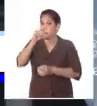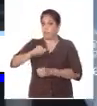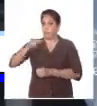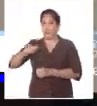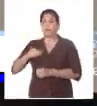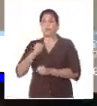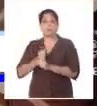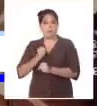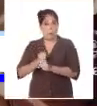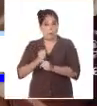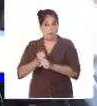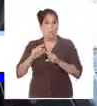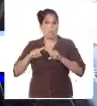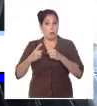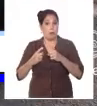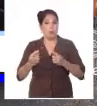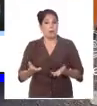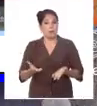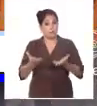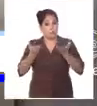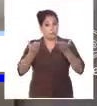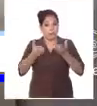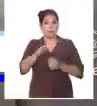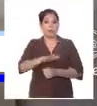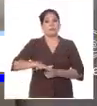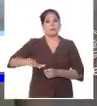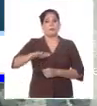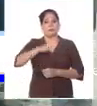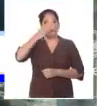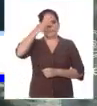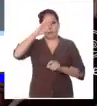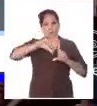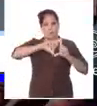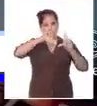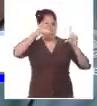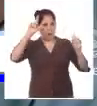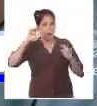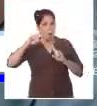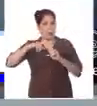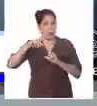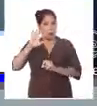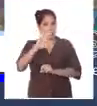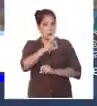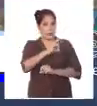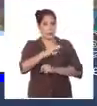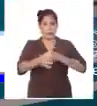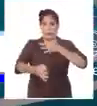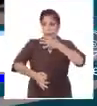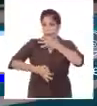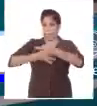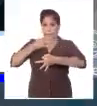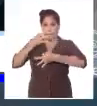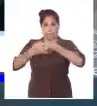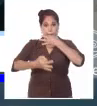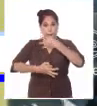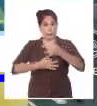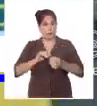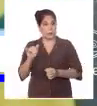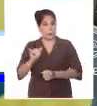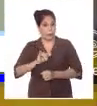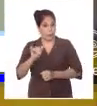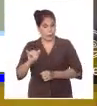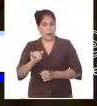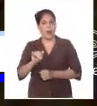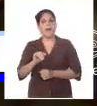por el desarrollo económico y social de la nación. En la misma red social, el titular del sector, Eduardo Rodríguez Távila, se